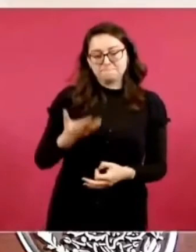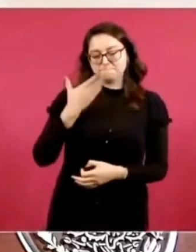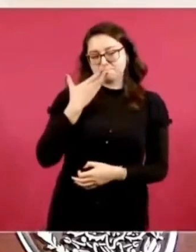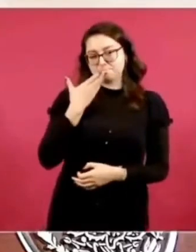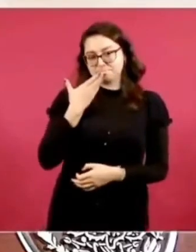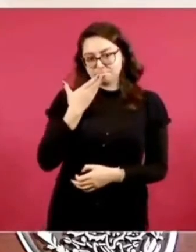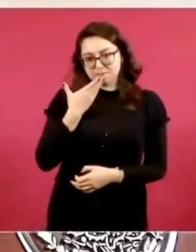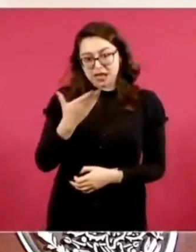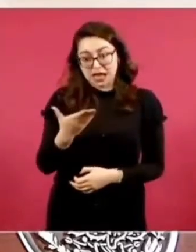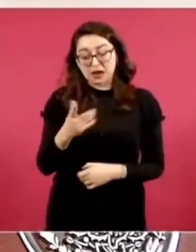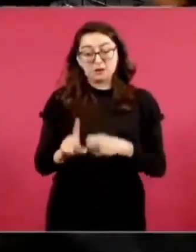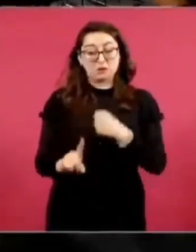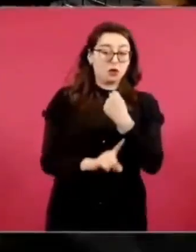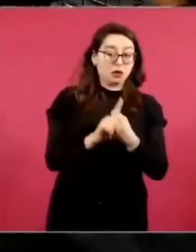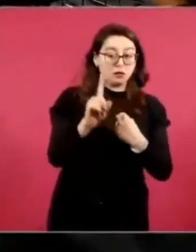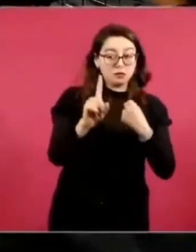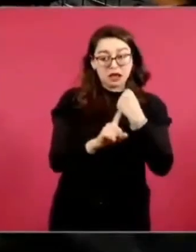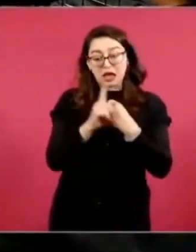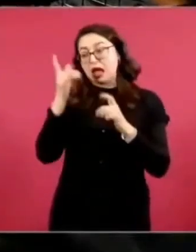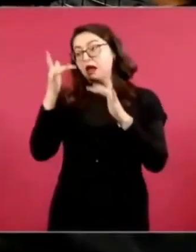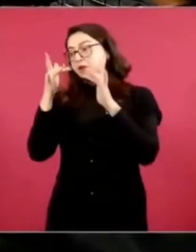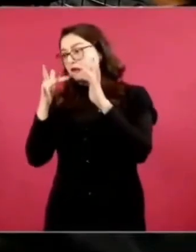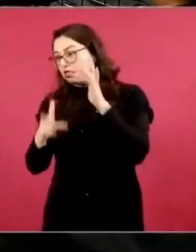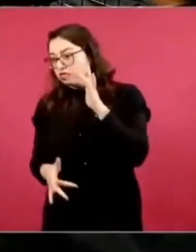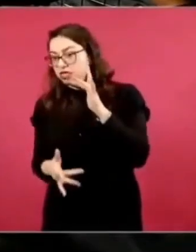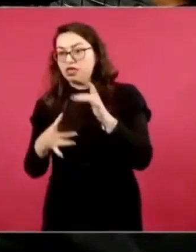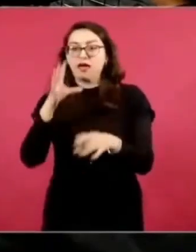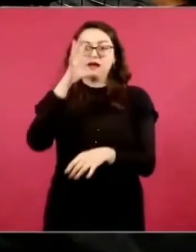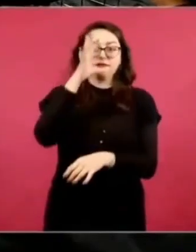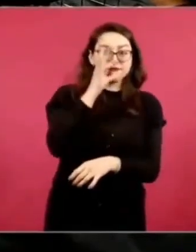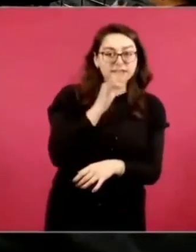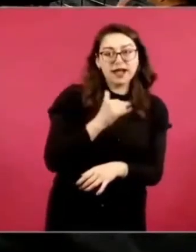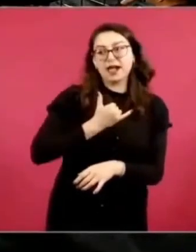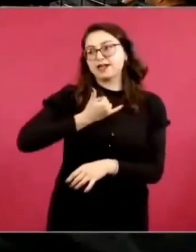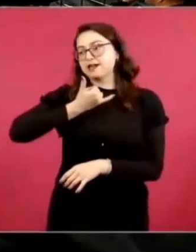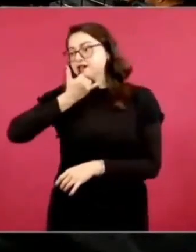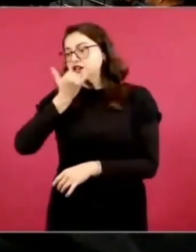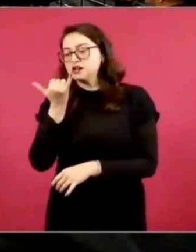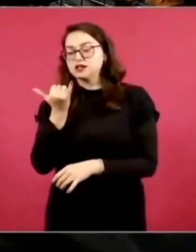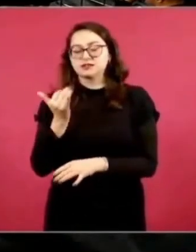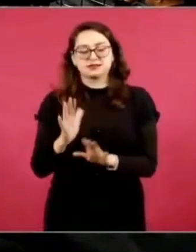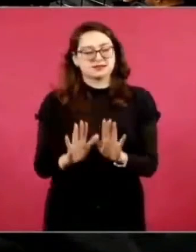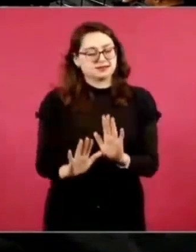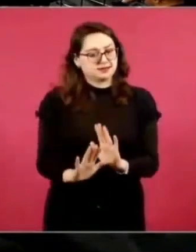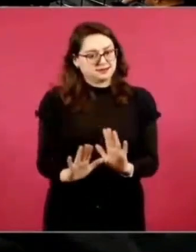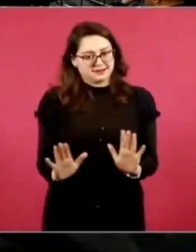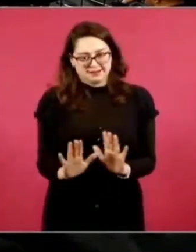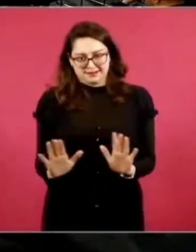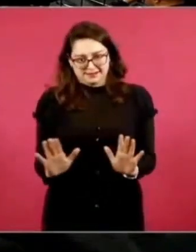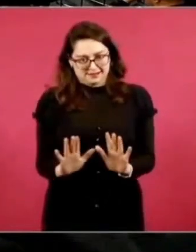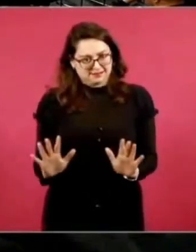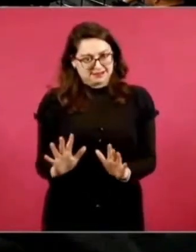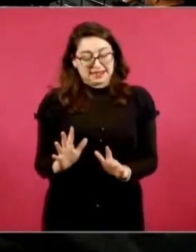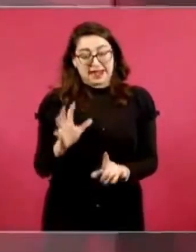sin errores